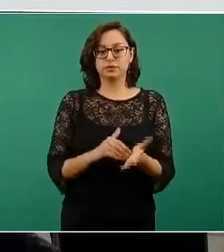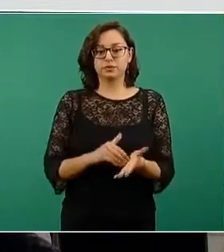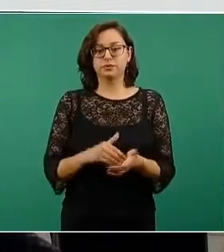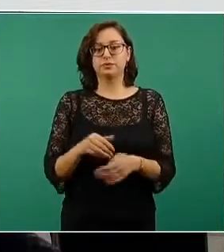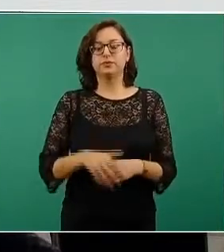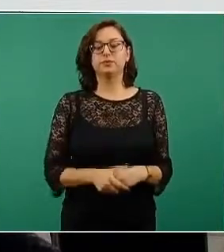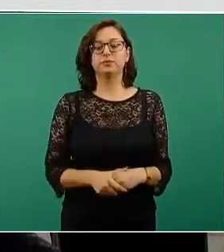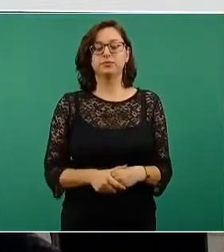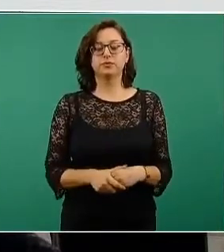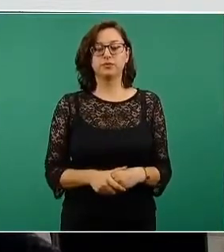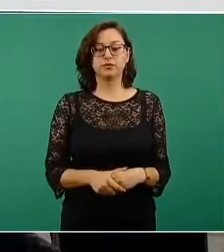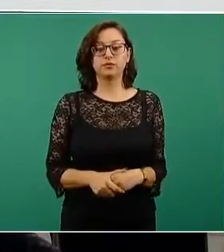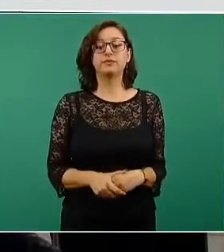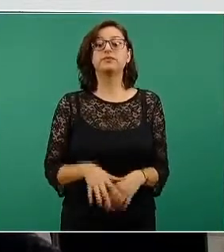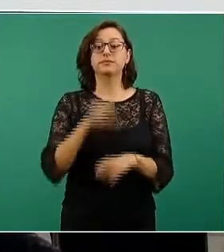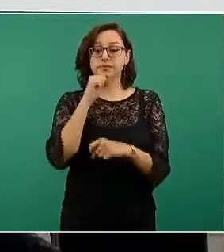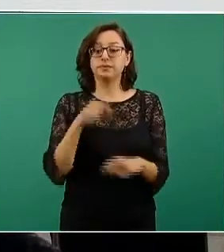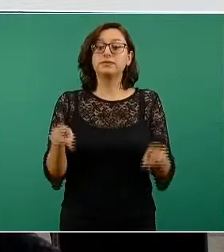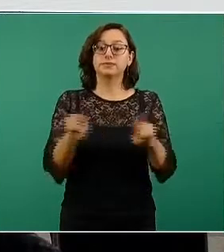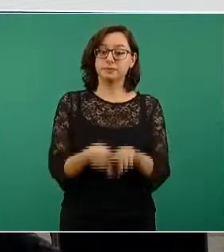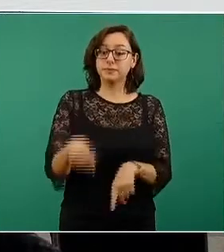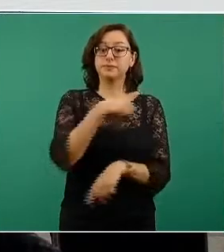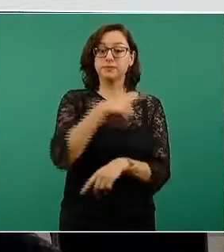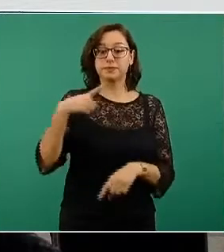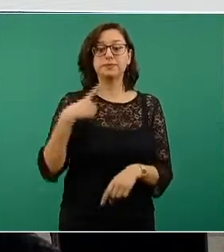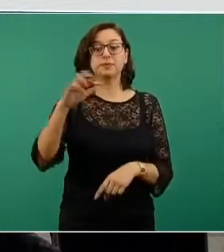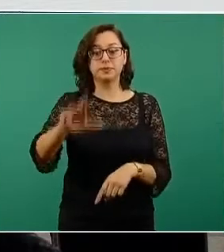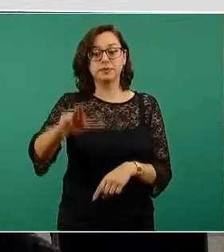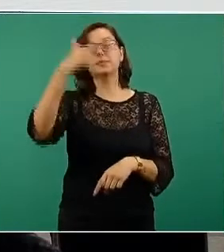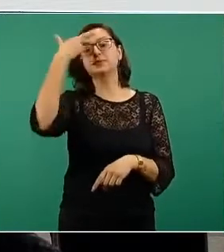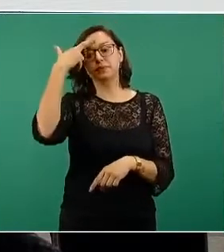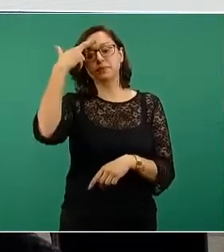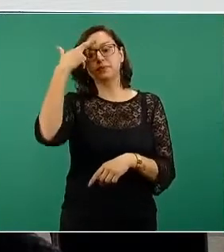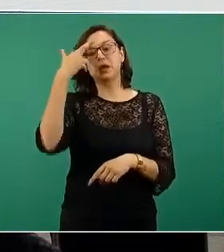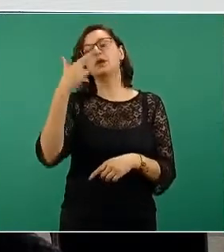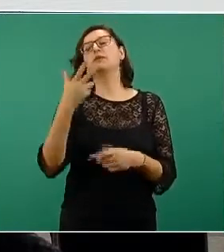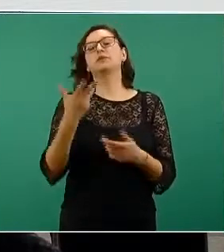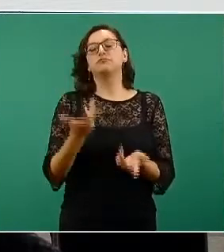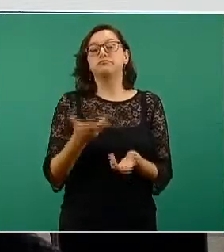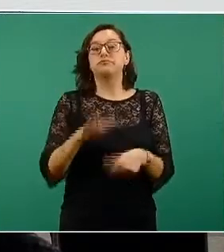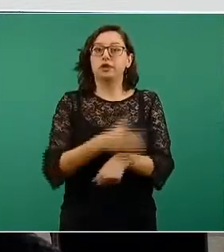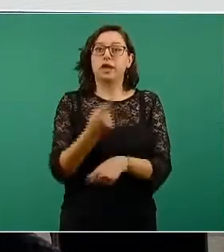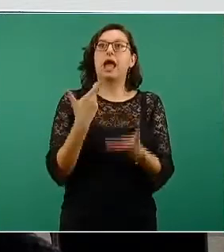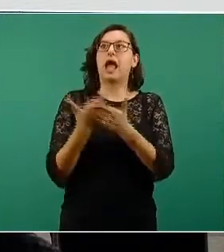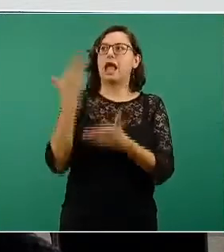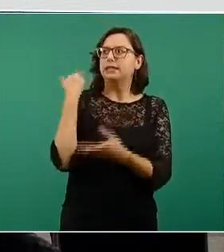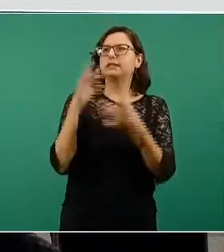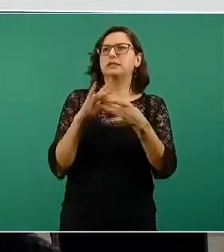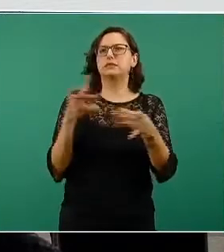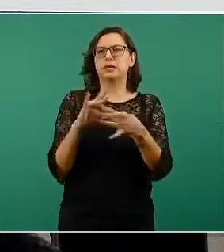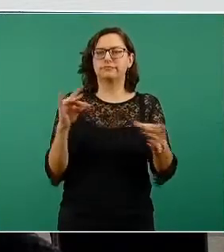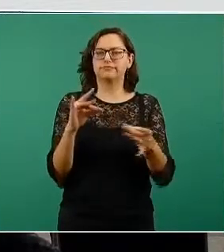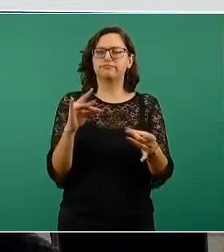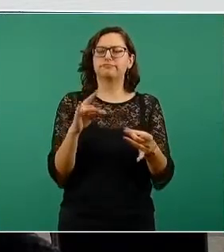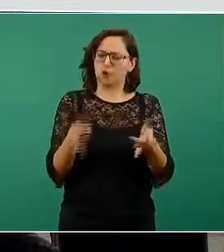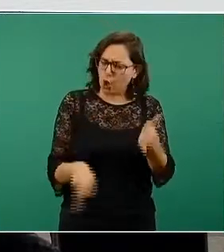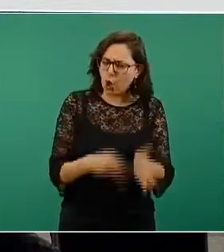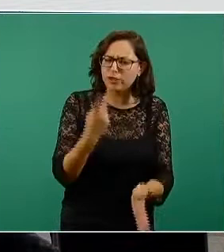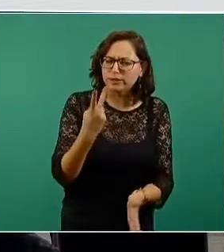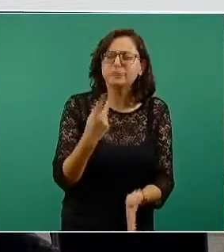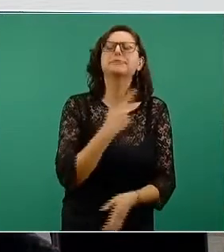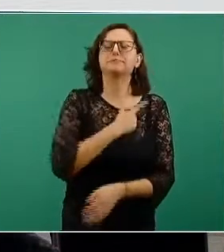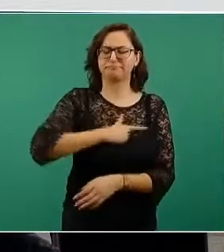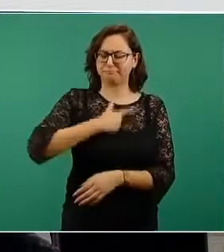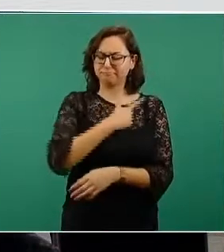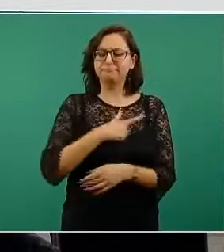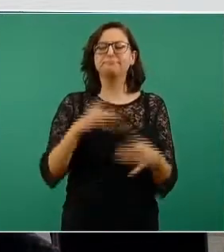Y aquí les recuerdo otro elemento que también ya habíamos explicado, pero con mucho gusto volvemos a explicar. Conforme hemos ido avanzando en